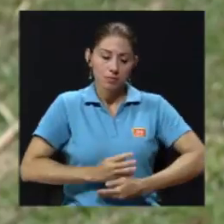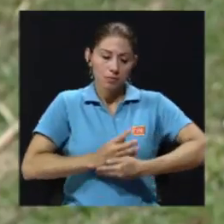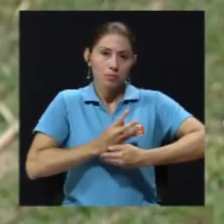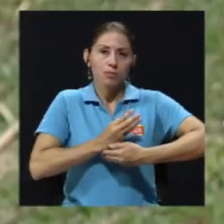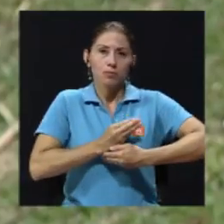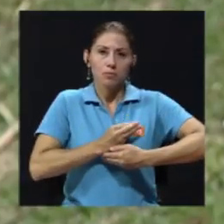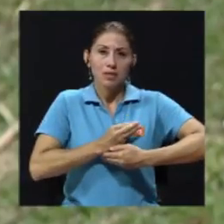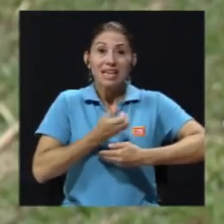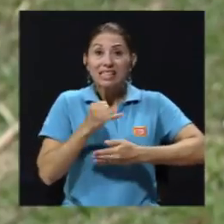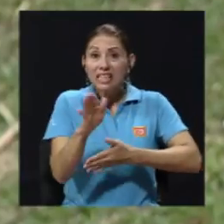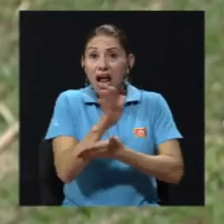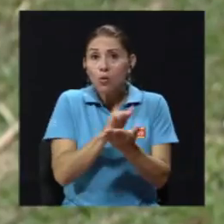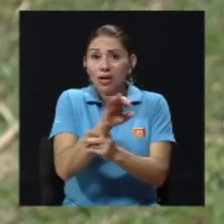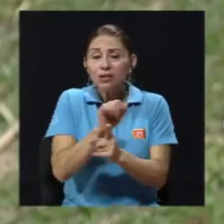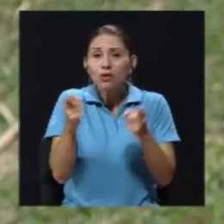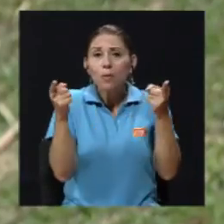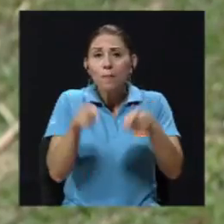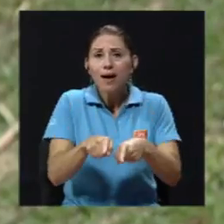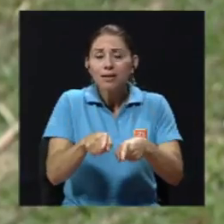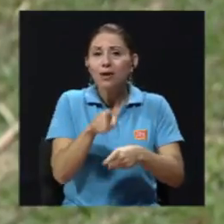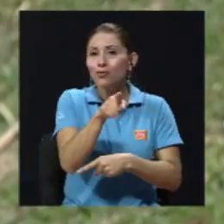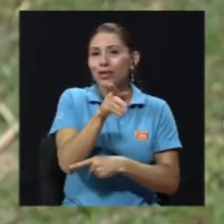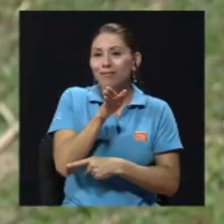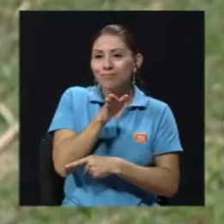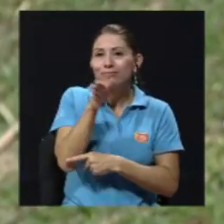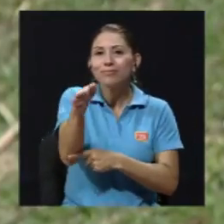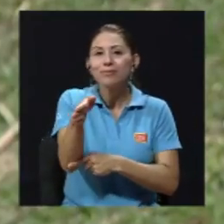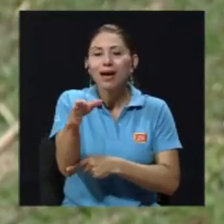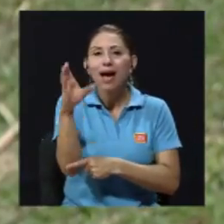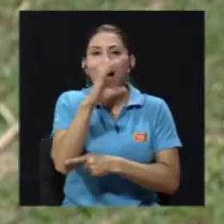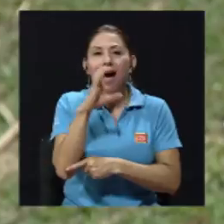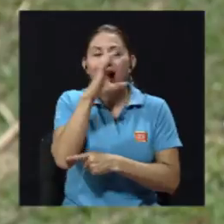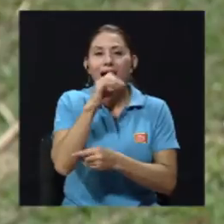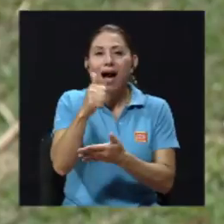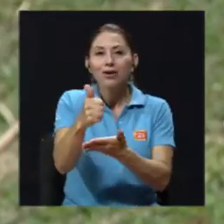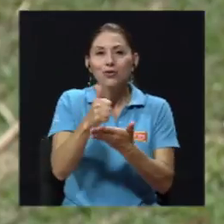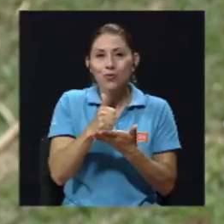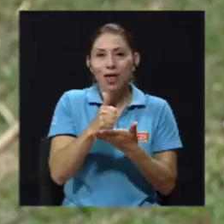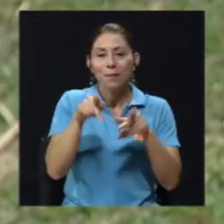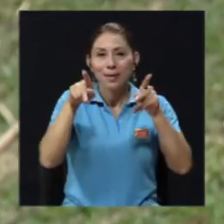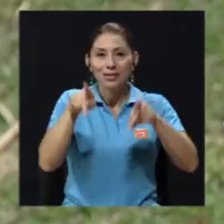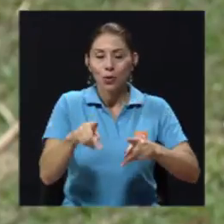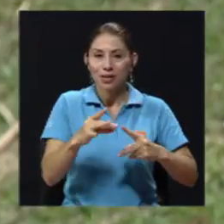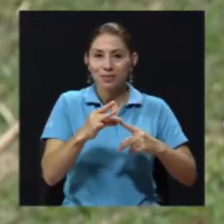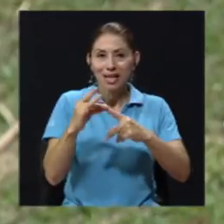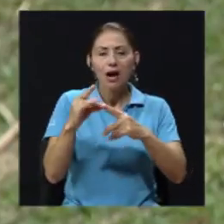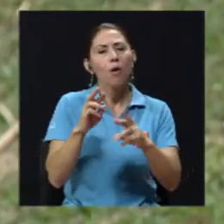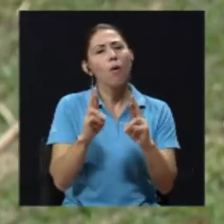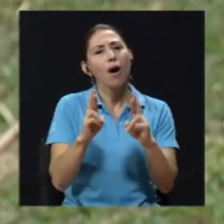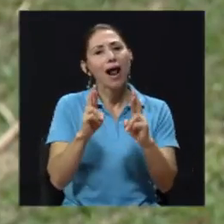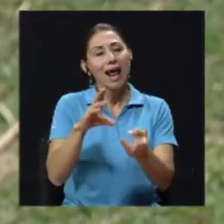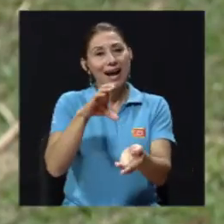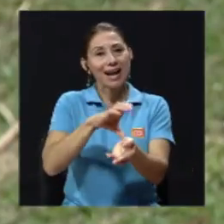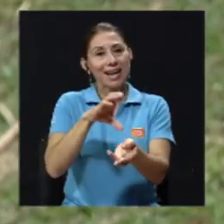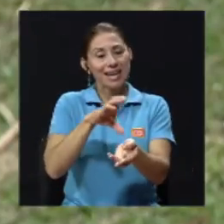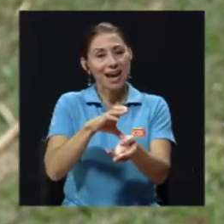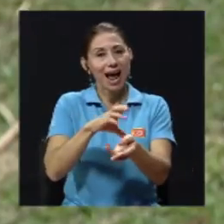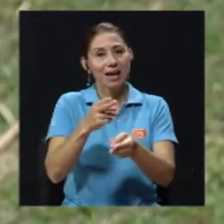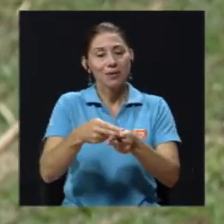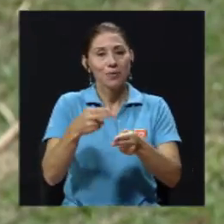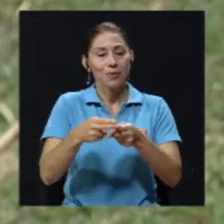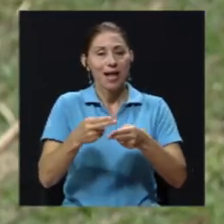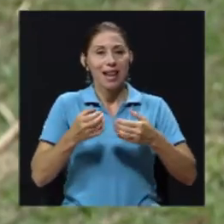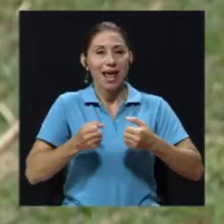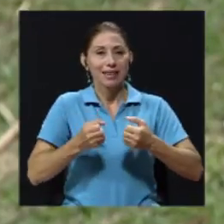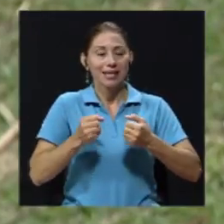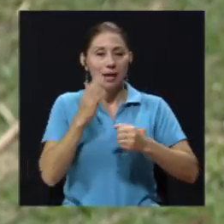situación, yo lo que les motivo es, busquen ayuda a personas especializadas, ojalá la clínica de lactancias maternas en